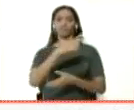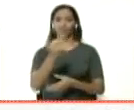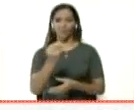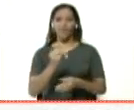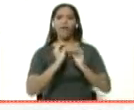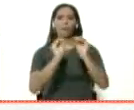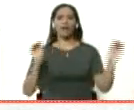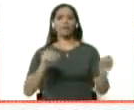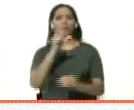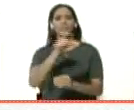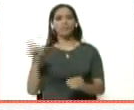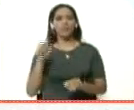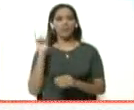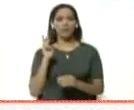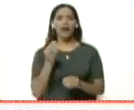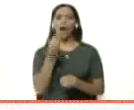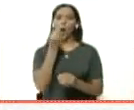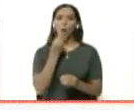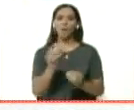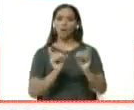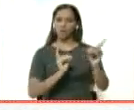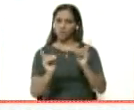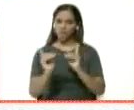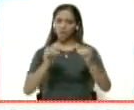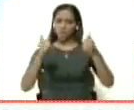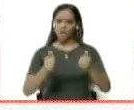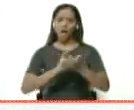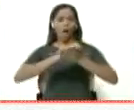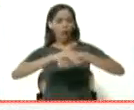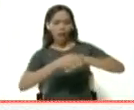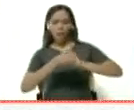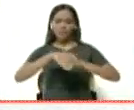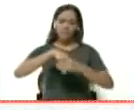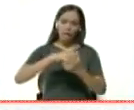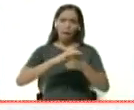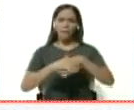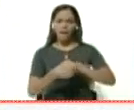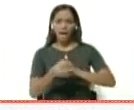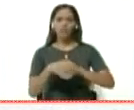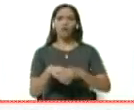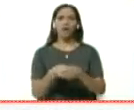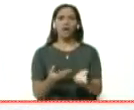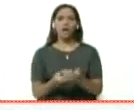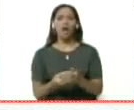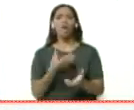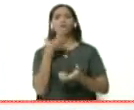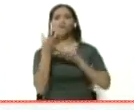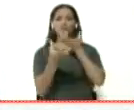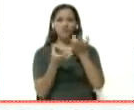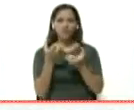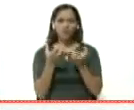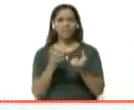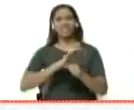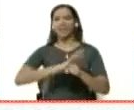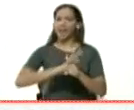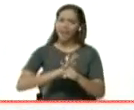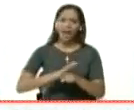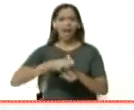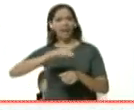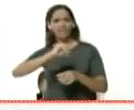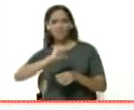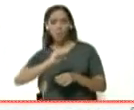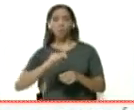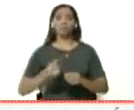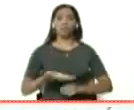a tener una alimentación balanceada, a lavarse las manos, a ingerir varios frutos cítricos, que si naranja, limón,